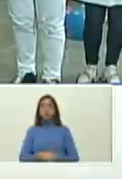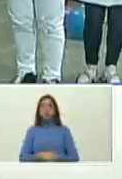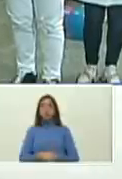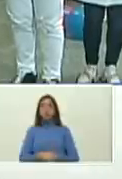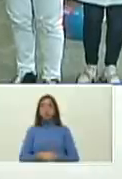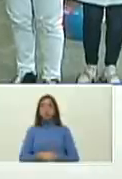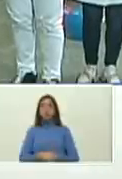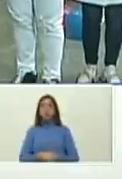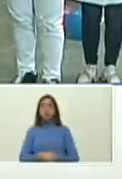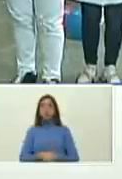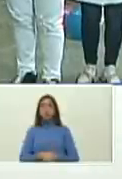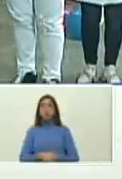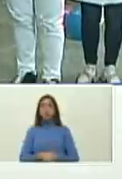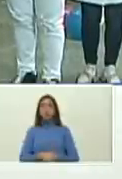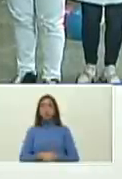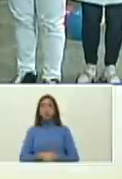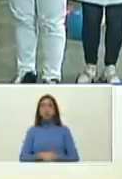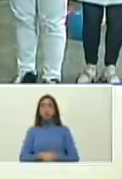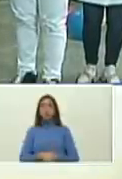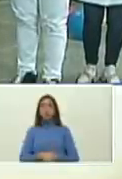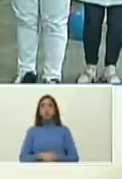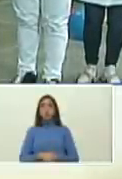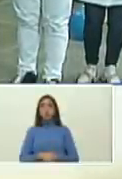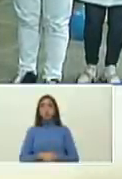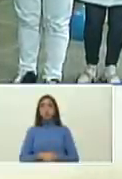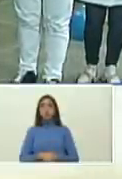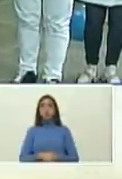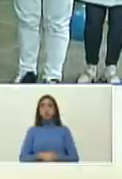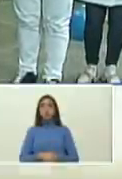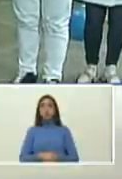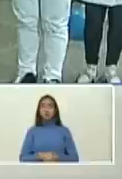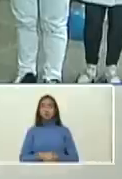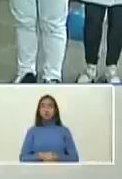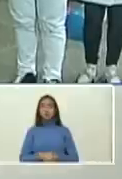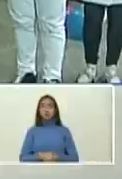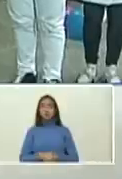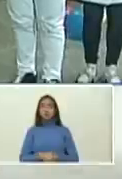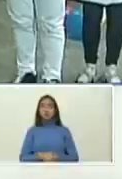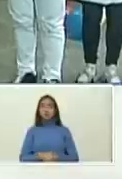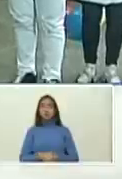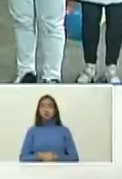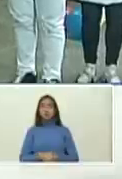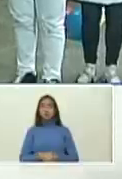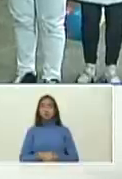echarse alcoholito alcohol no se echa alcohol